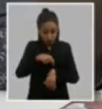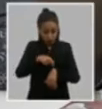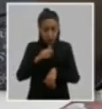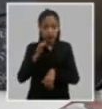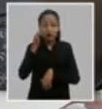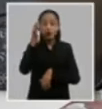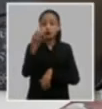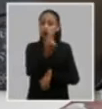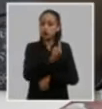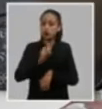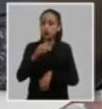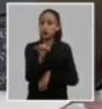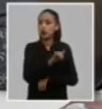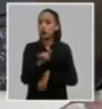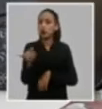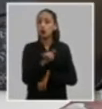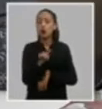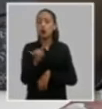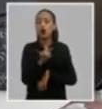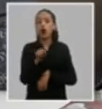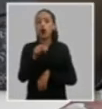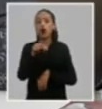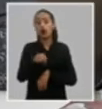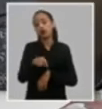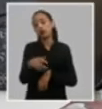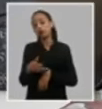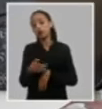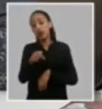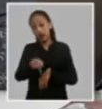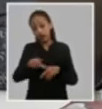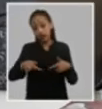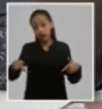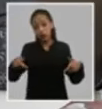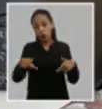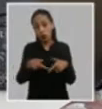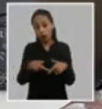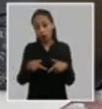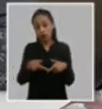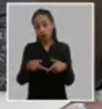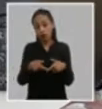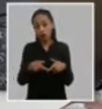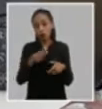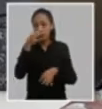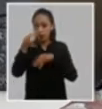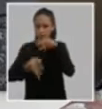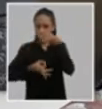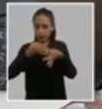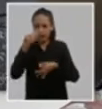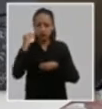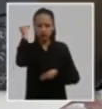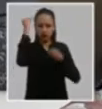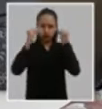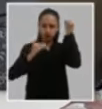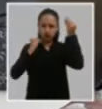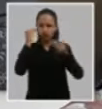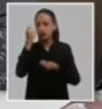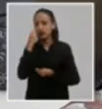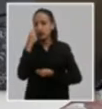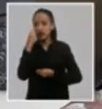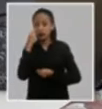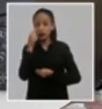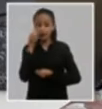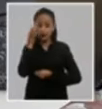que nosotros también estamos desde este congreso abordando evaluando y proyectando